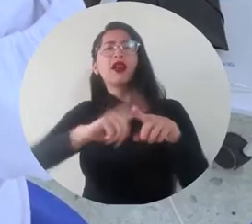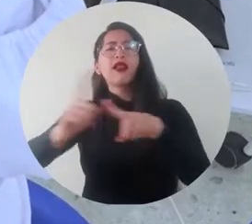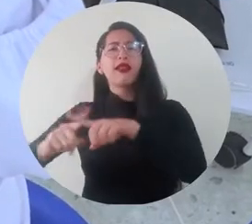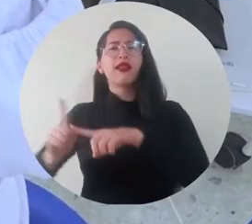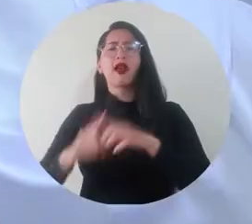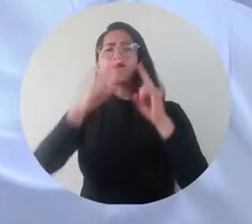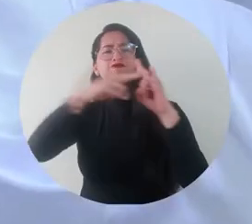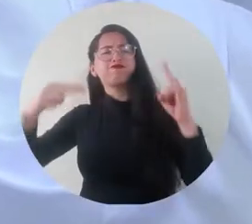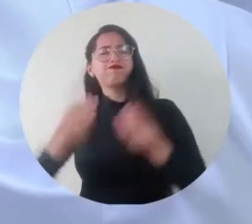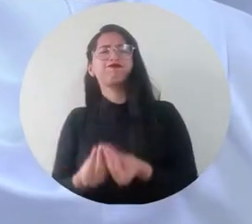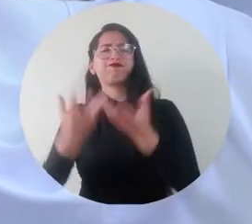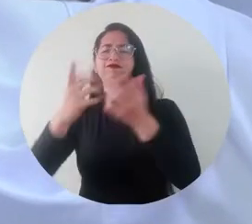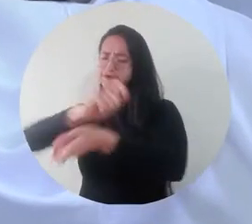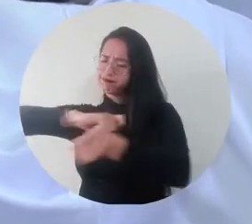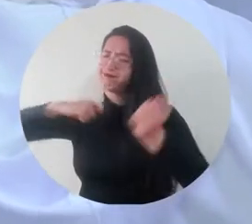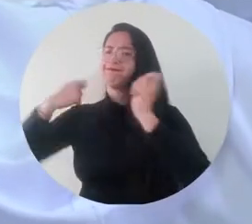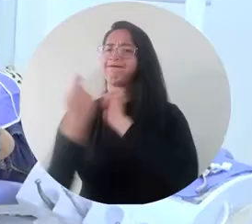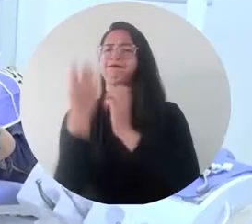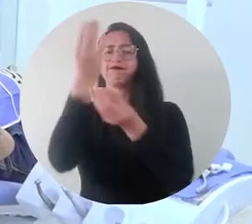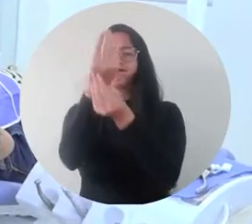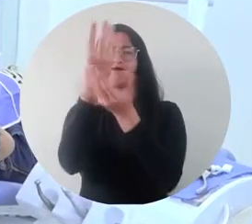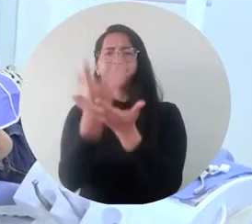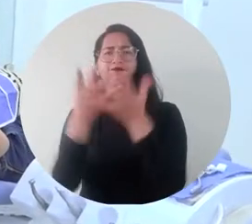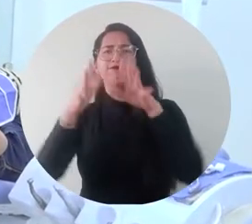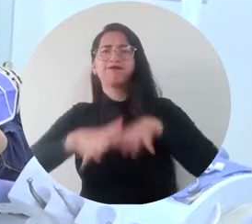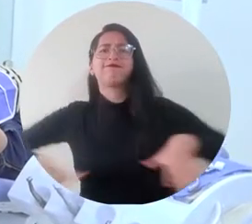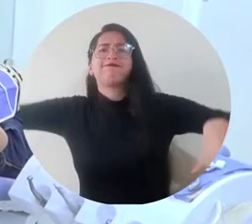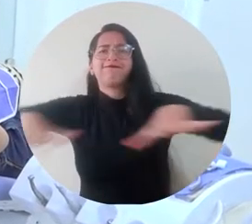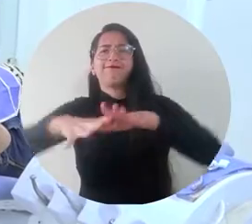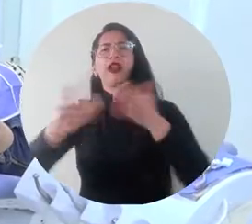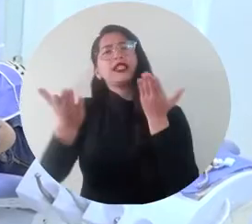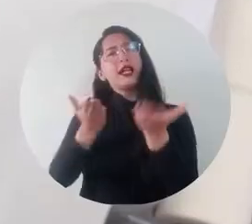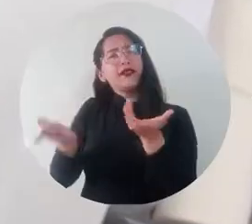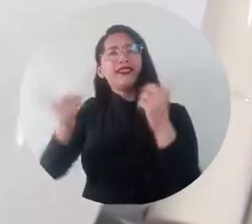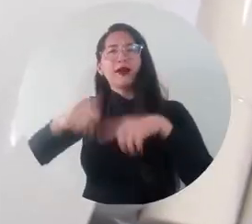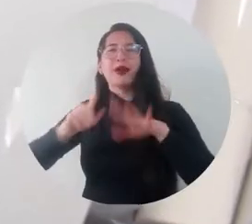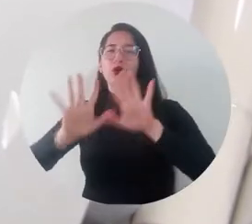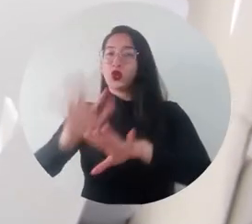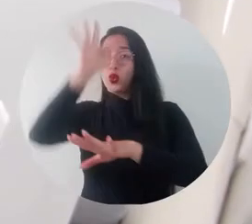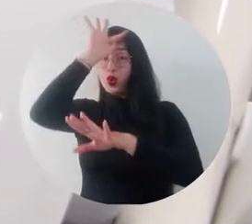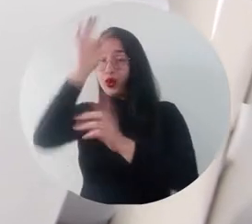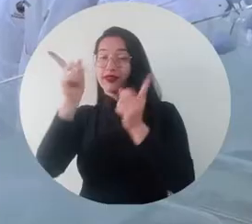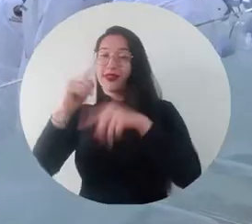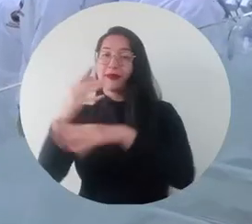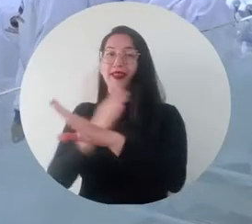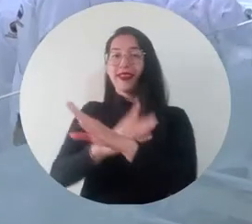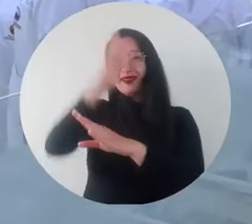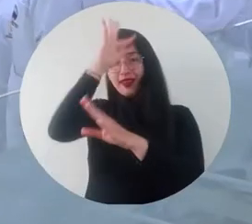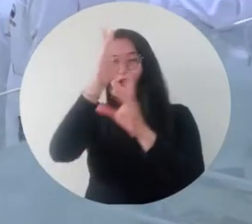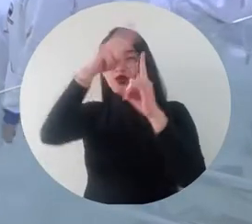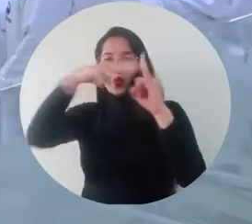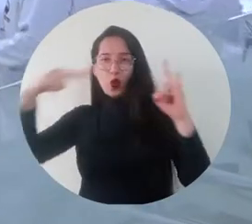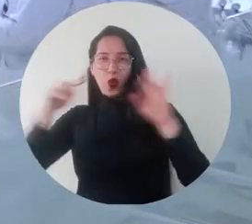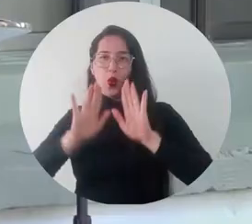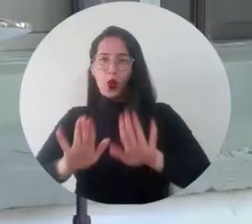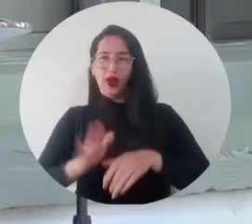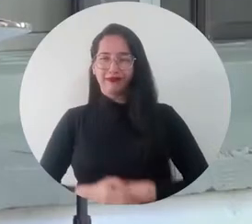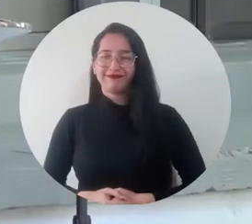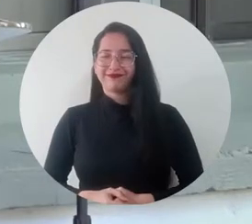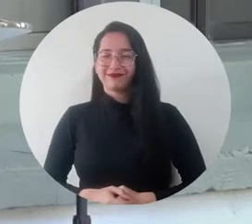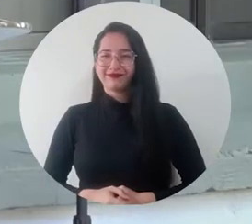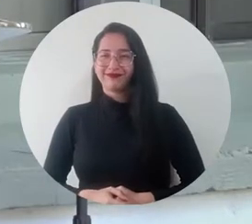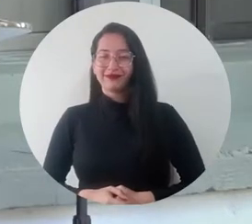La Universidad del Magdalena modernizó la infraestructura física, tecnológica y de servicios de la clínica y preclínica odontológica